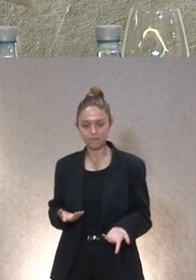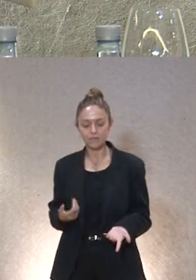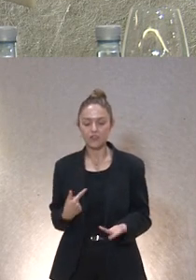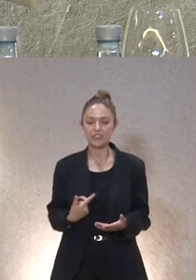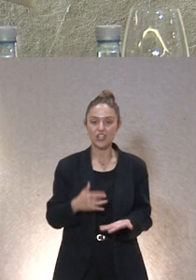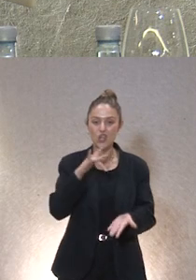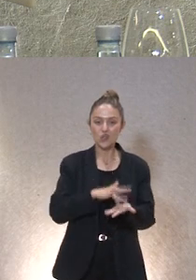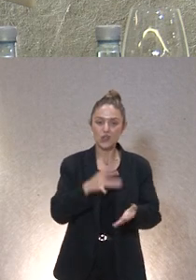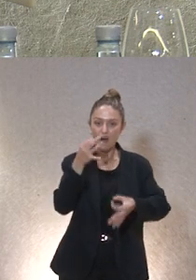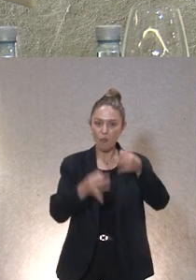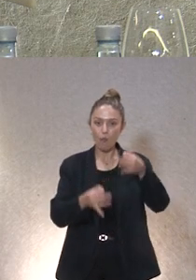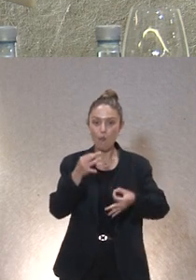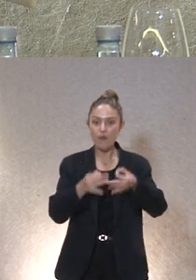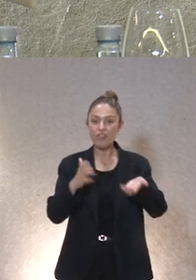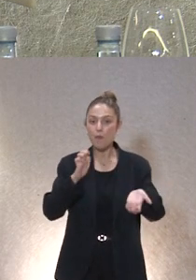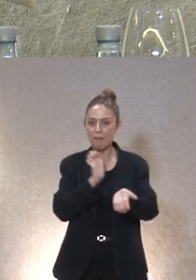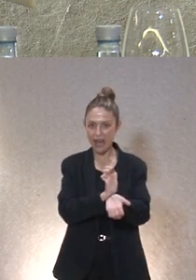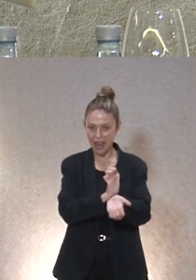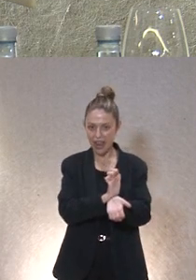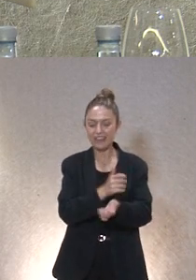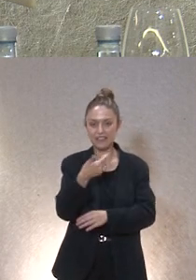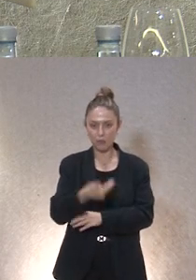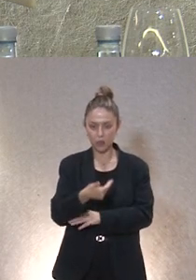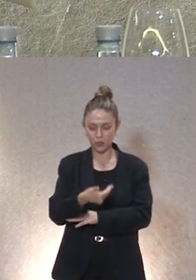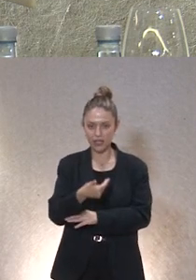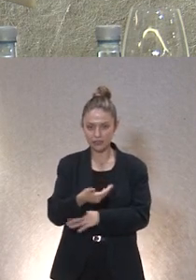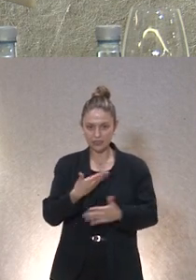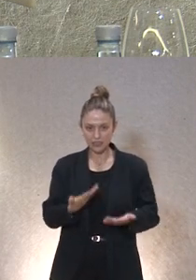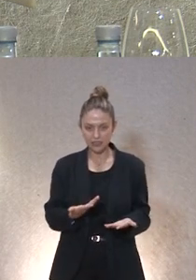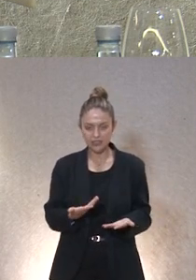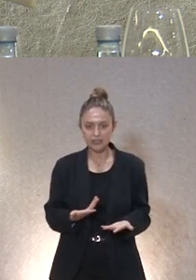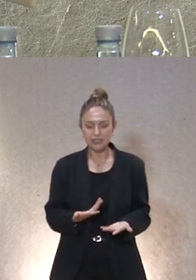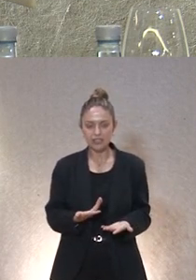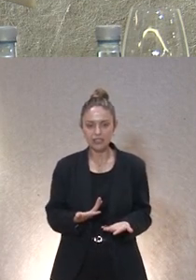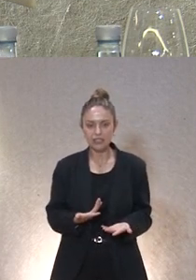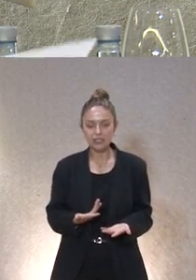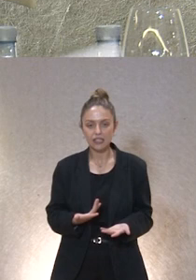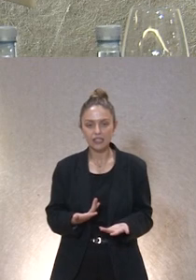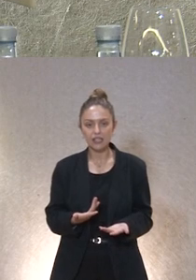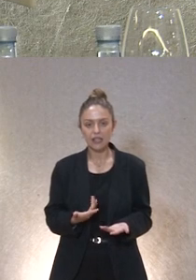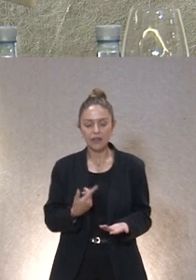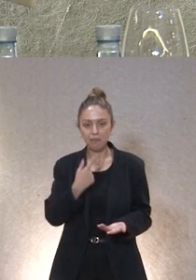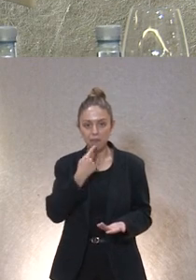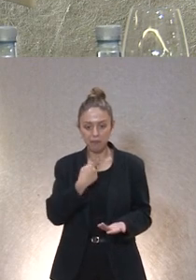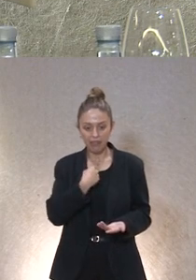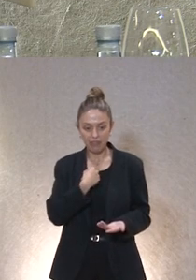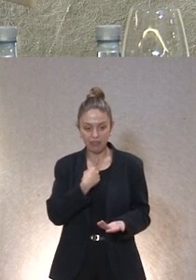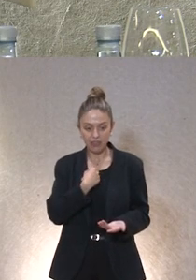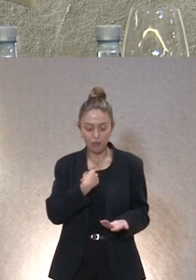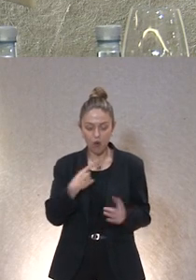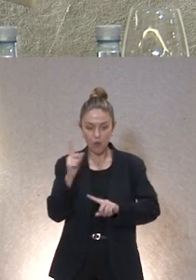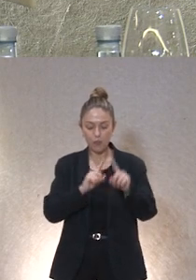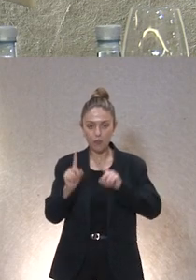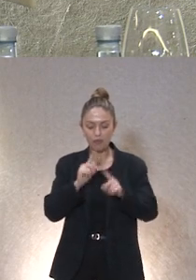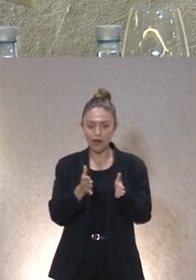juicio penal importante me decía para ver un tipo de dilema